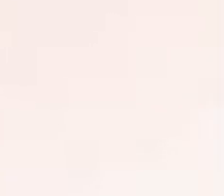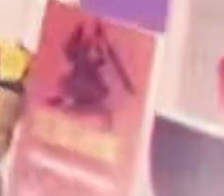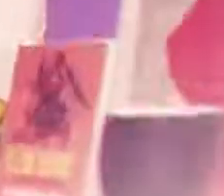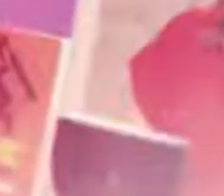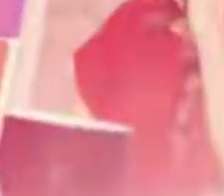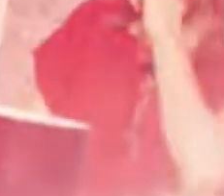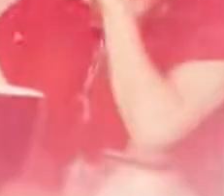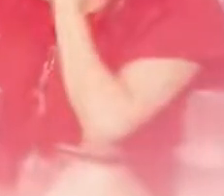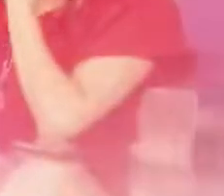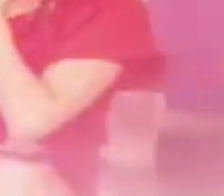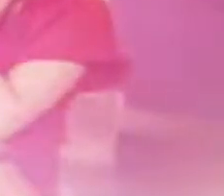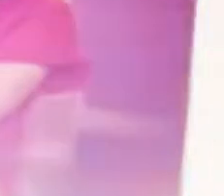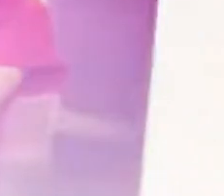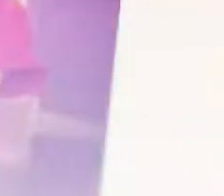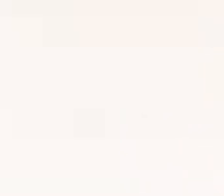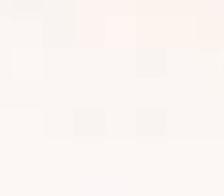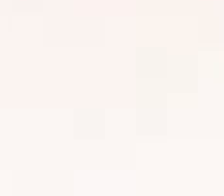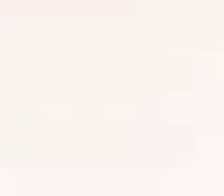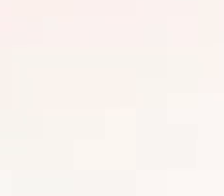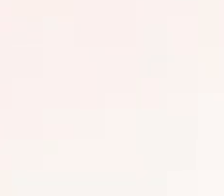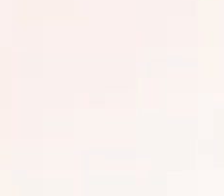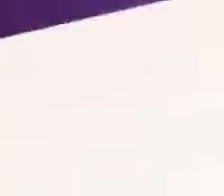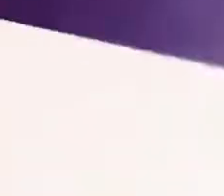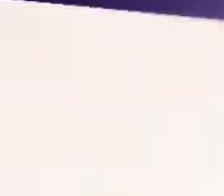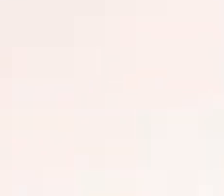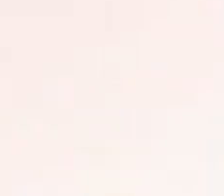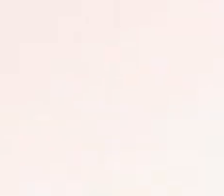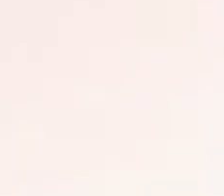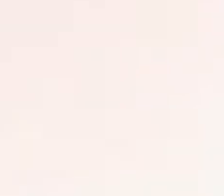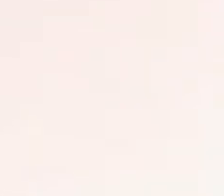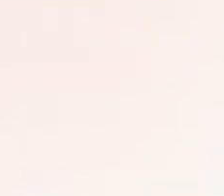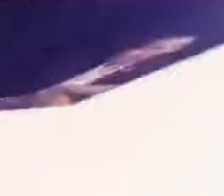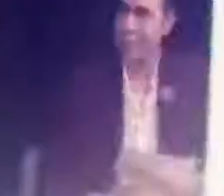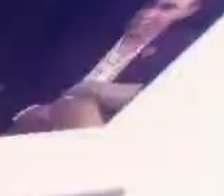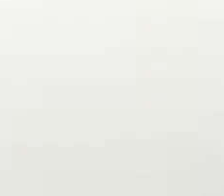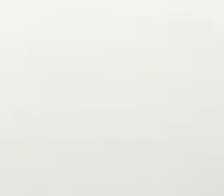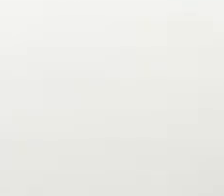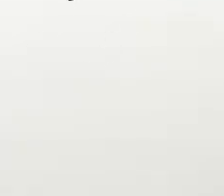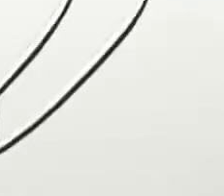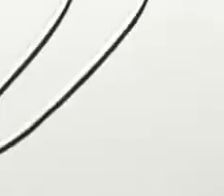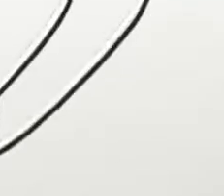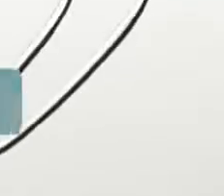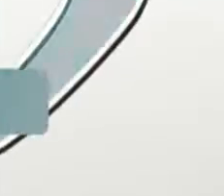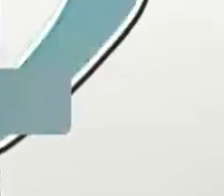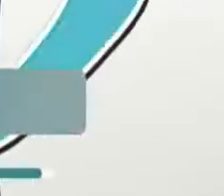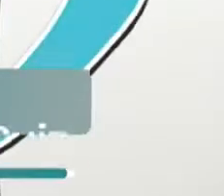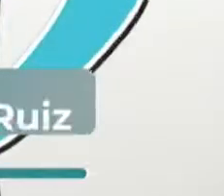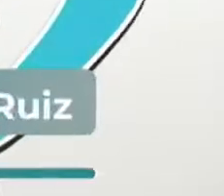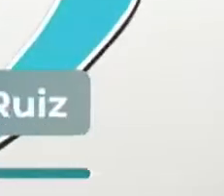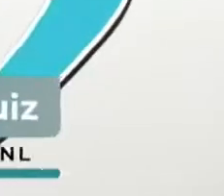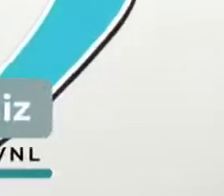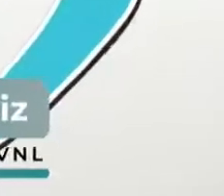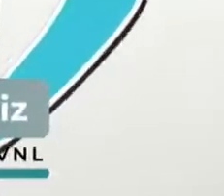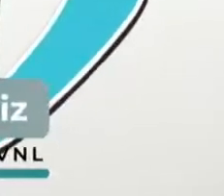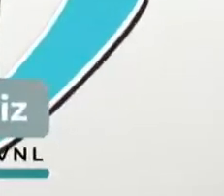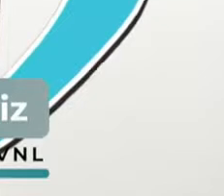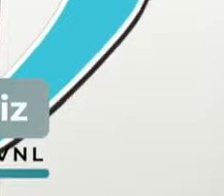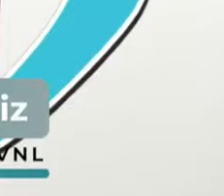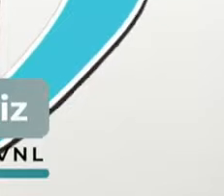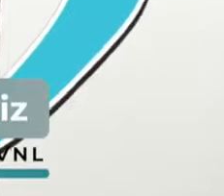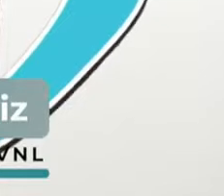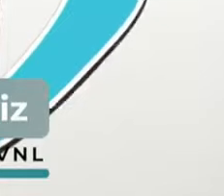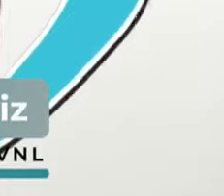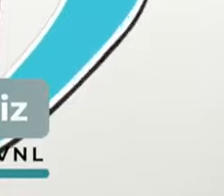económicas o si por el contrario ofrece contenido que ayuda a su audiencia. Mi nombre es Héctor David Galaviz Ruiz,